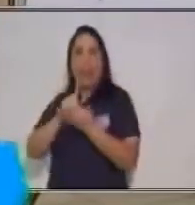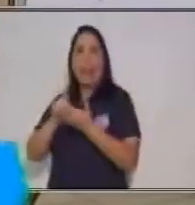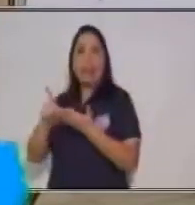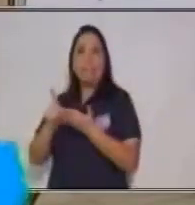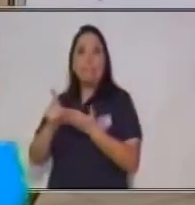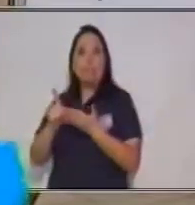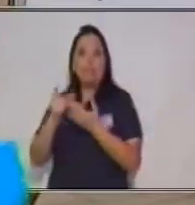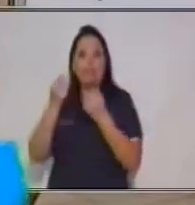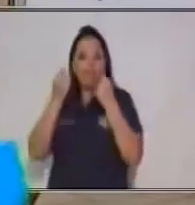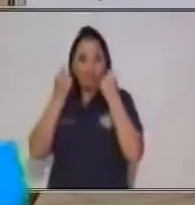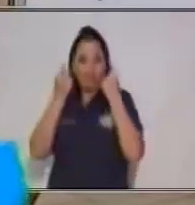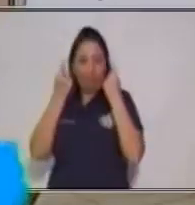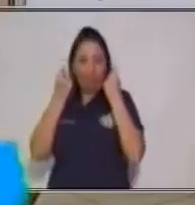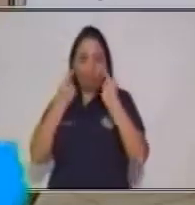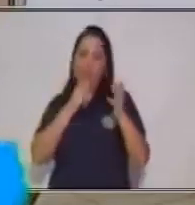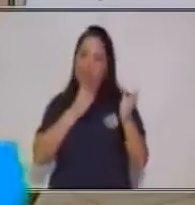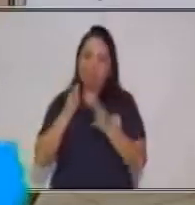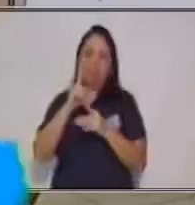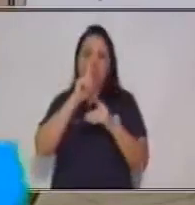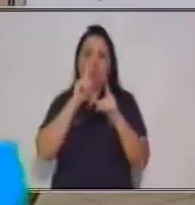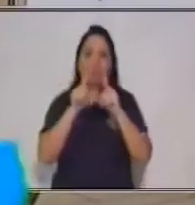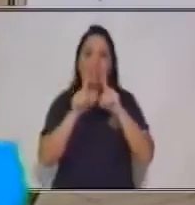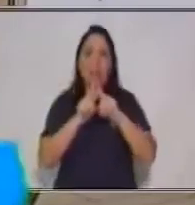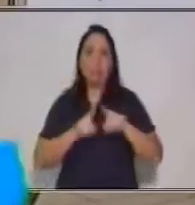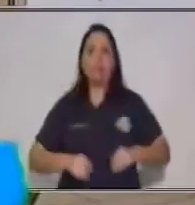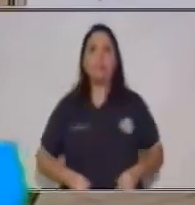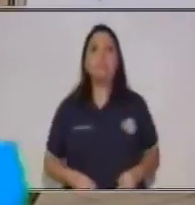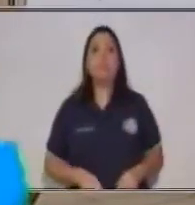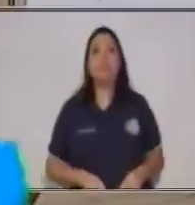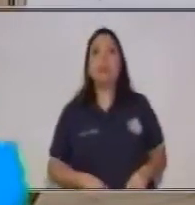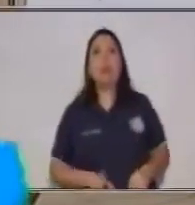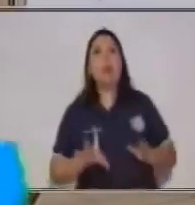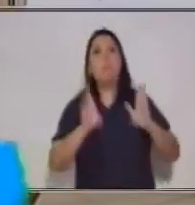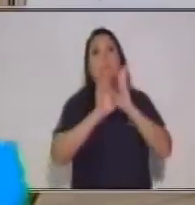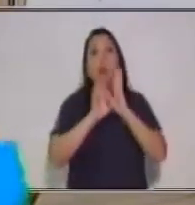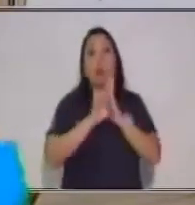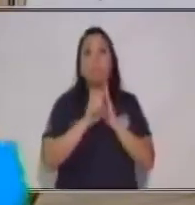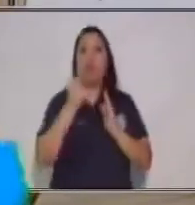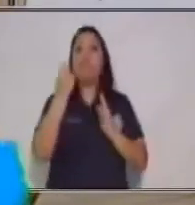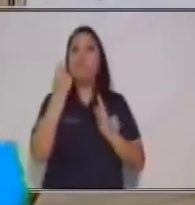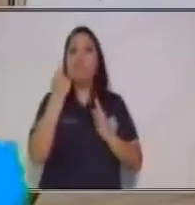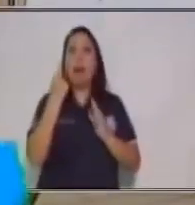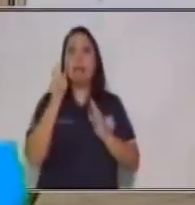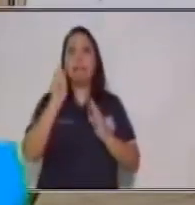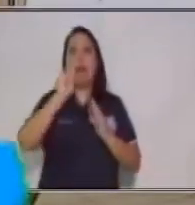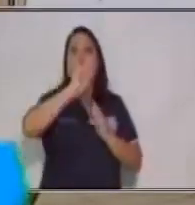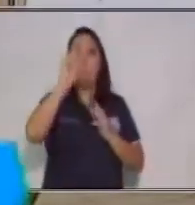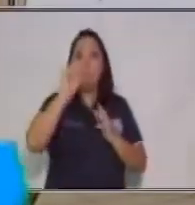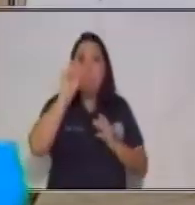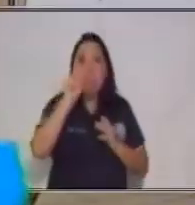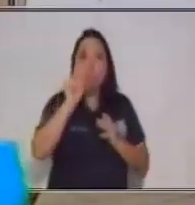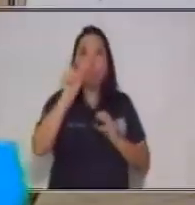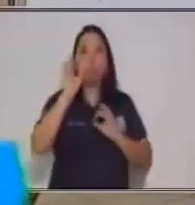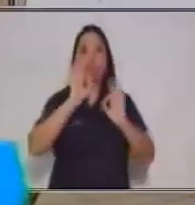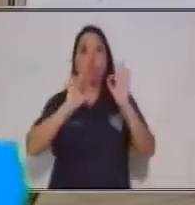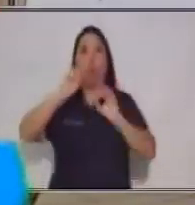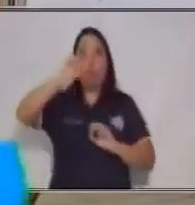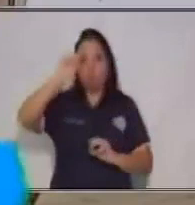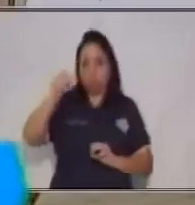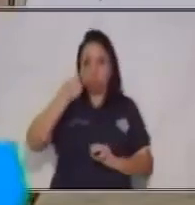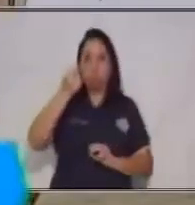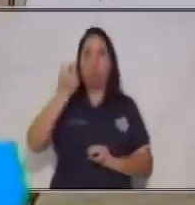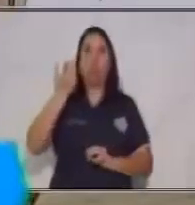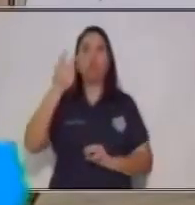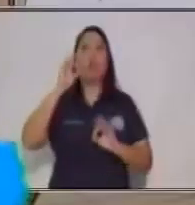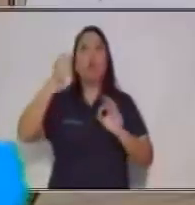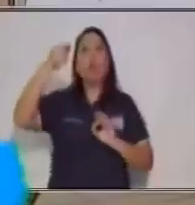redactada y tú lo encuentras, también tacharlo. Si hay que añadirle algunos signos de puntuación o corregir la ortografía, también tienes que